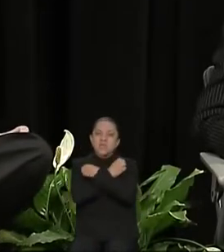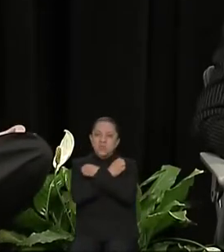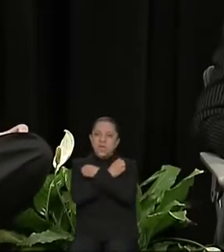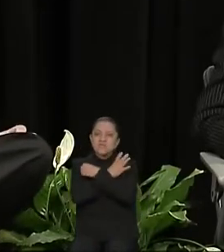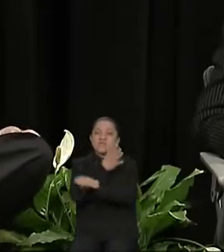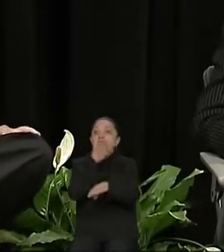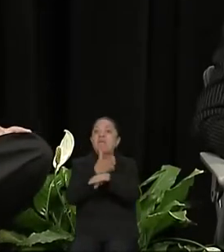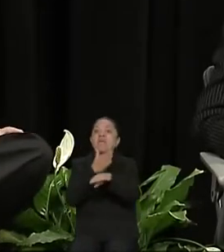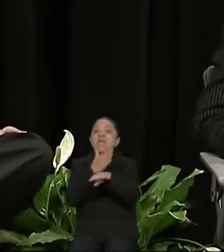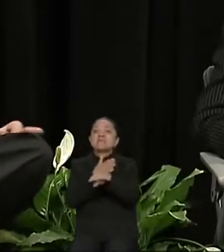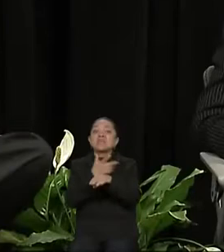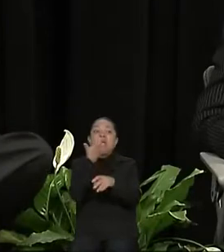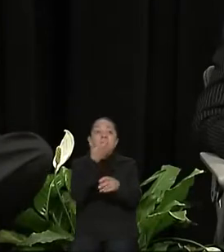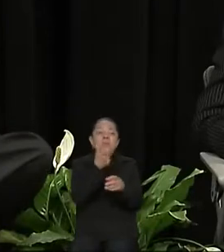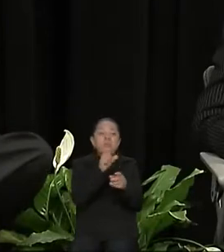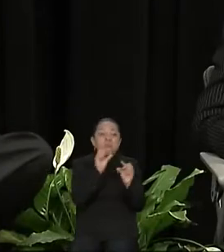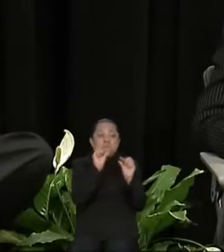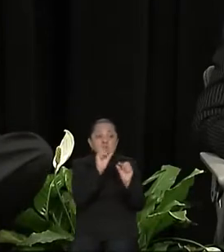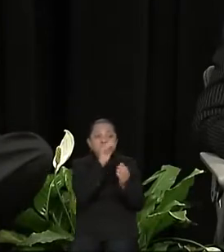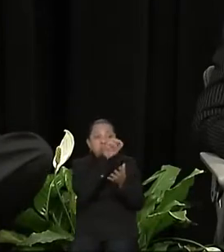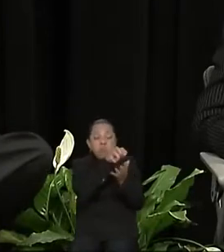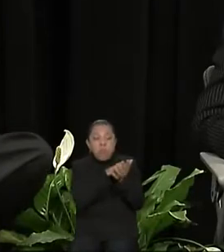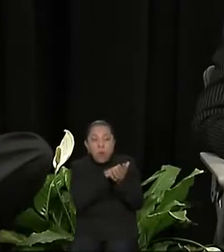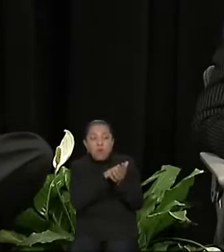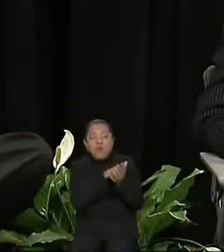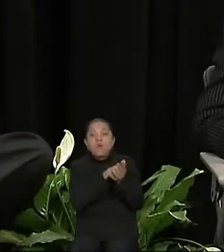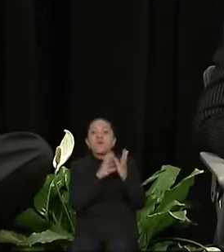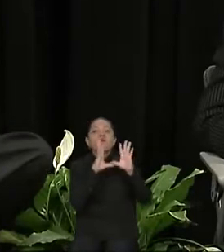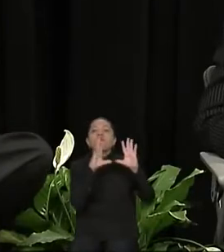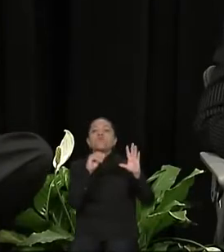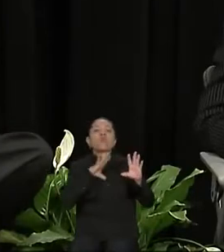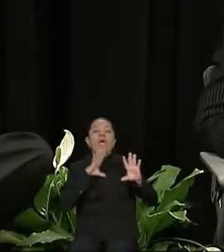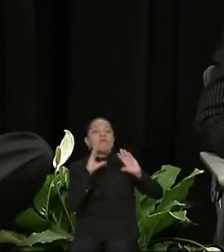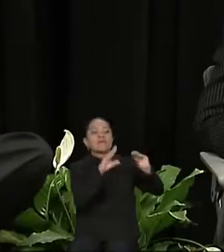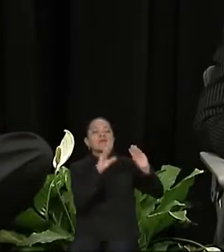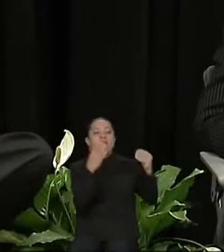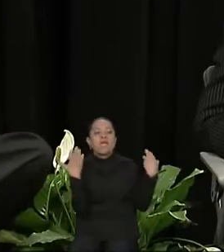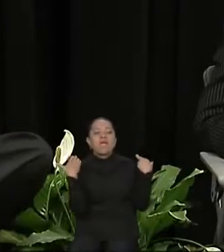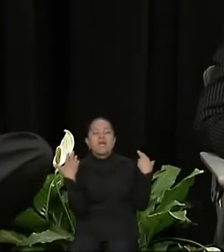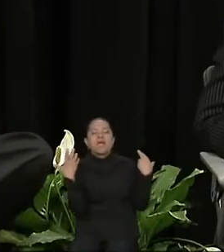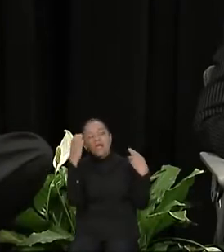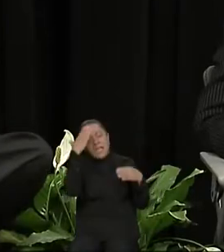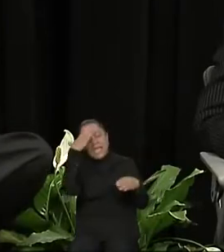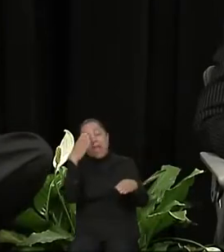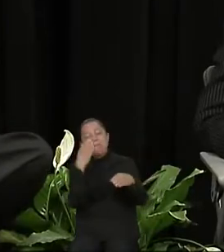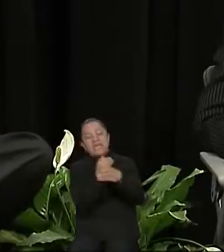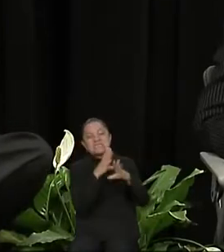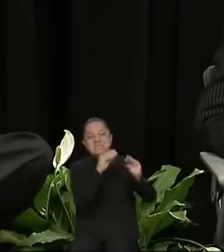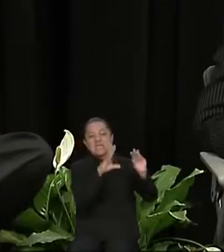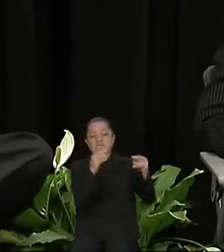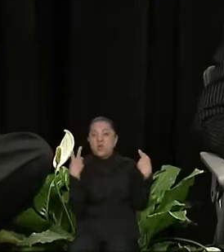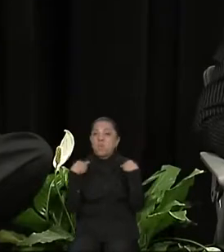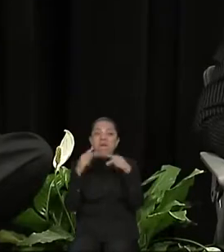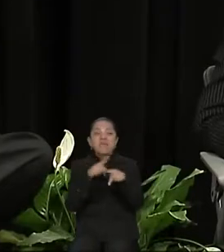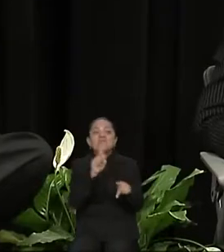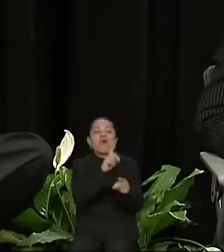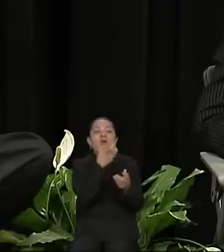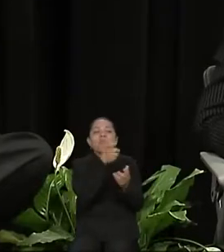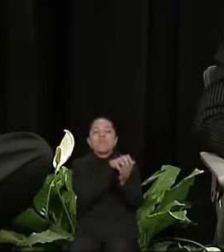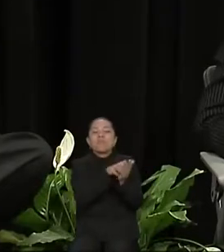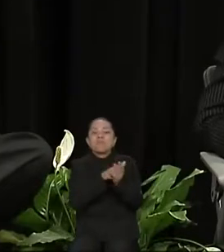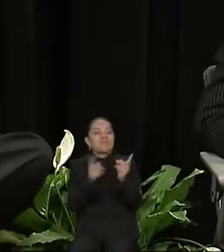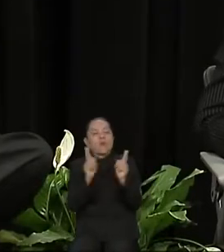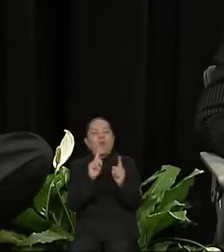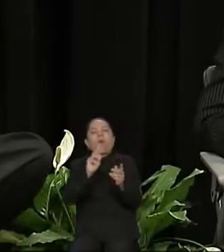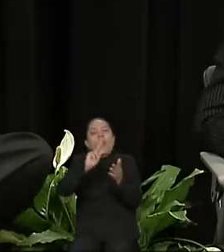esa razón, consideramos que es muy importante revisar la distribución del gasto público, orientar, por supuesto, un mayor